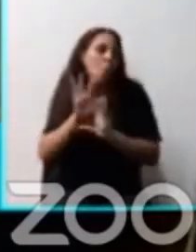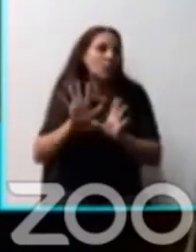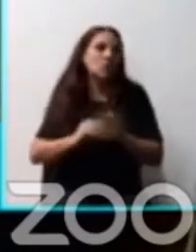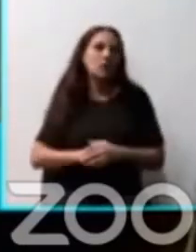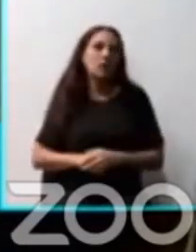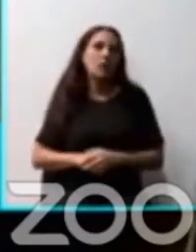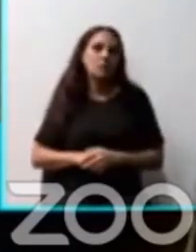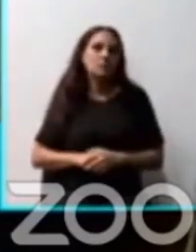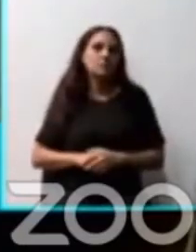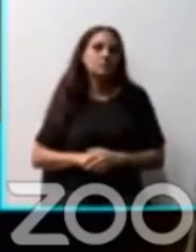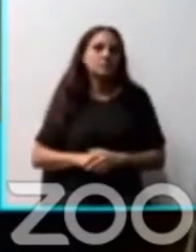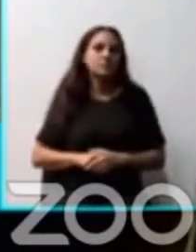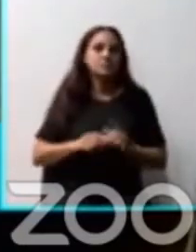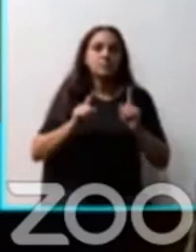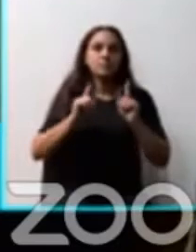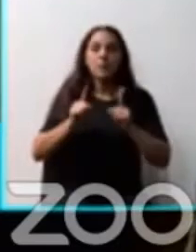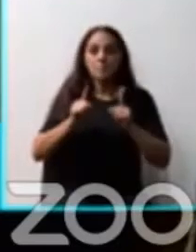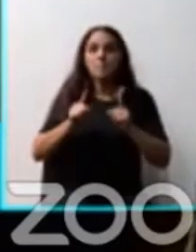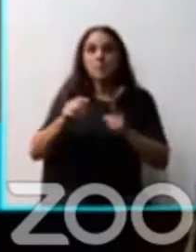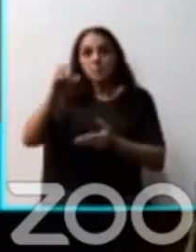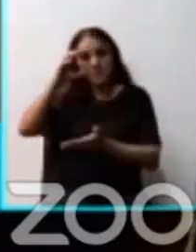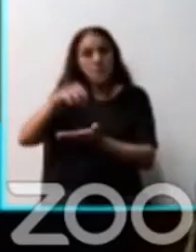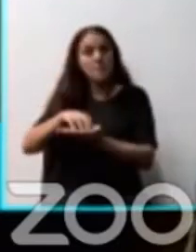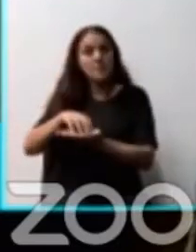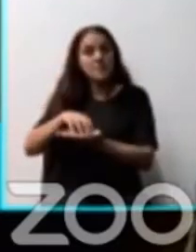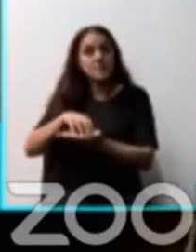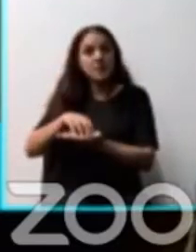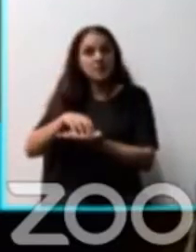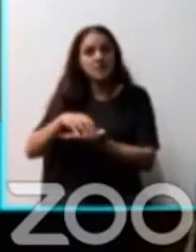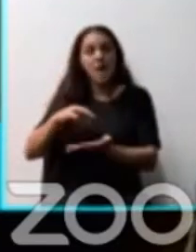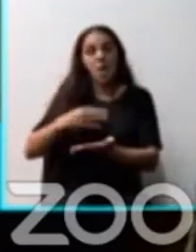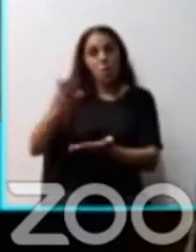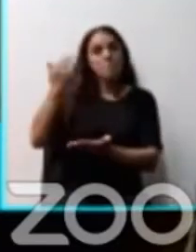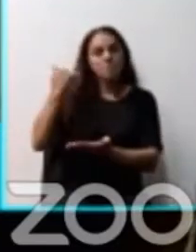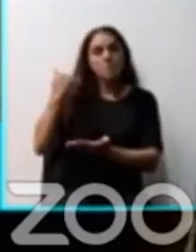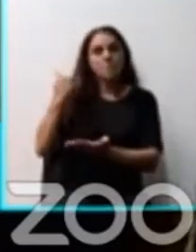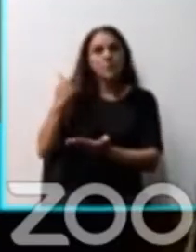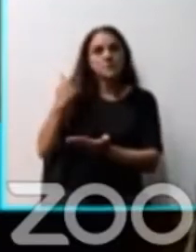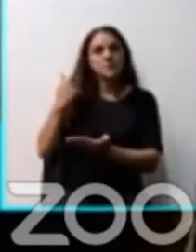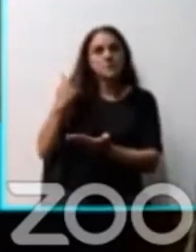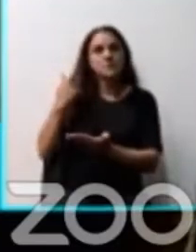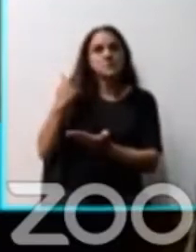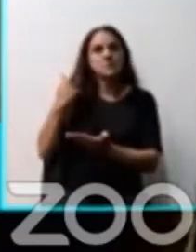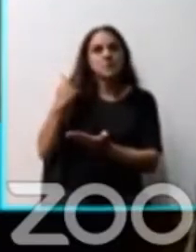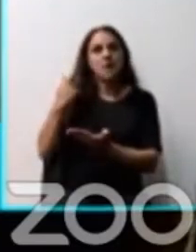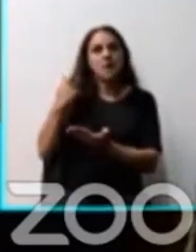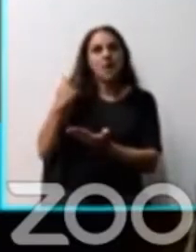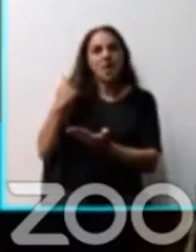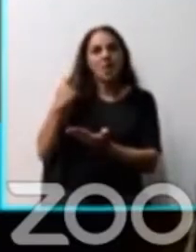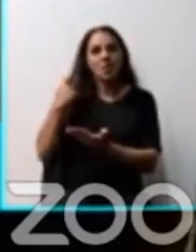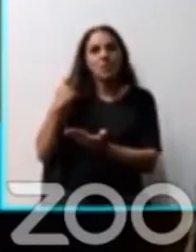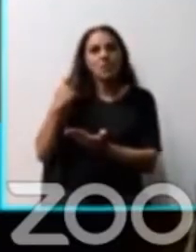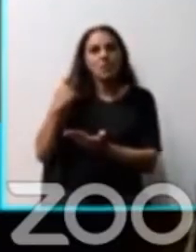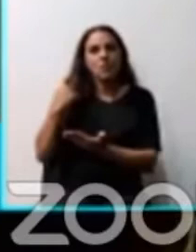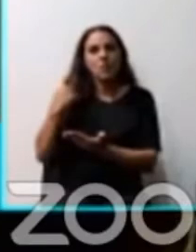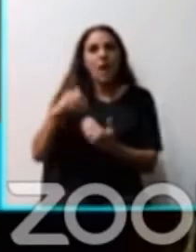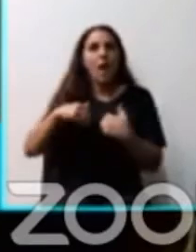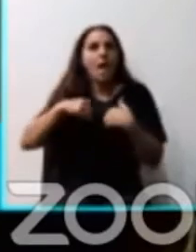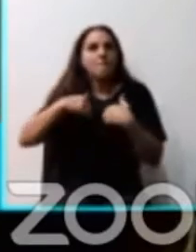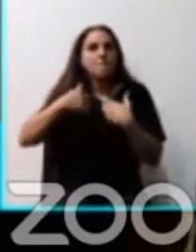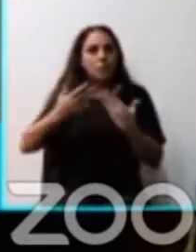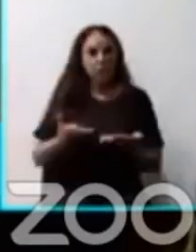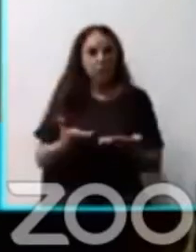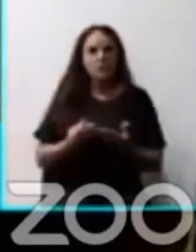Y son estas mismas constructoras que el año pasado tuvieron importantes beneficios. Porque